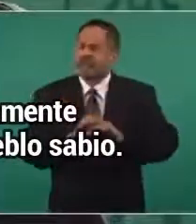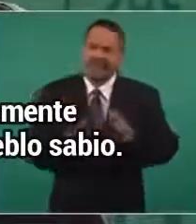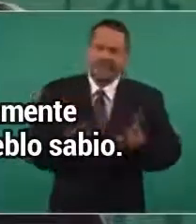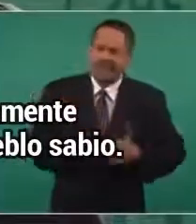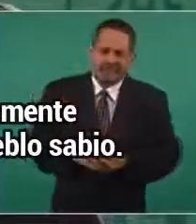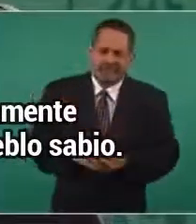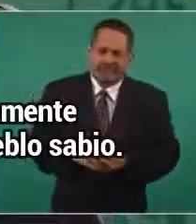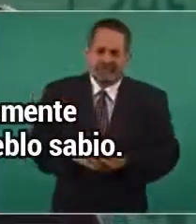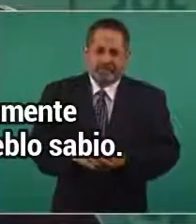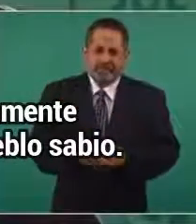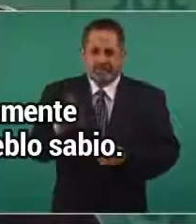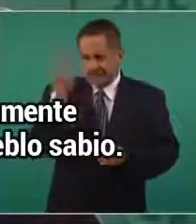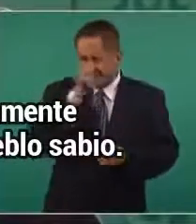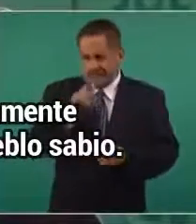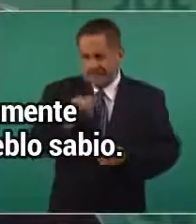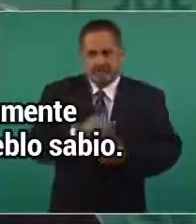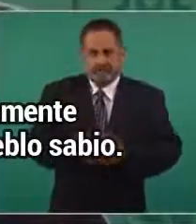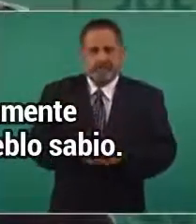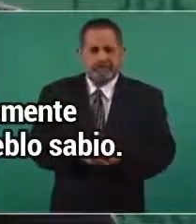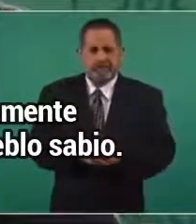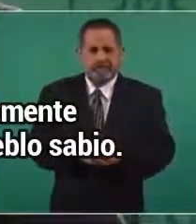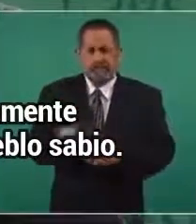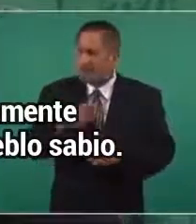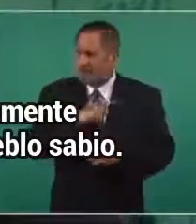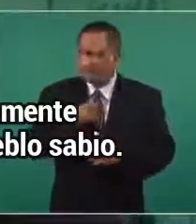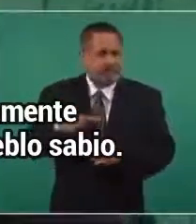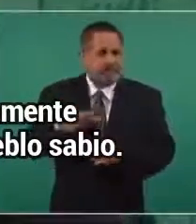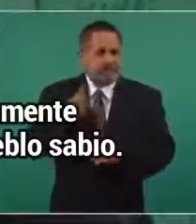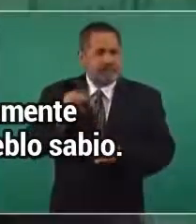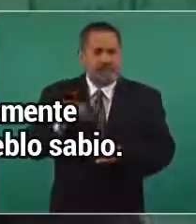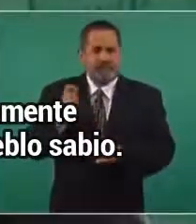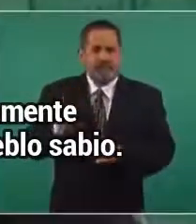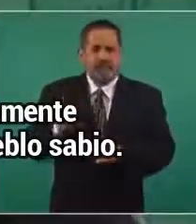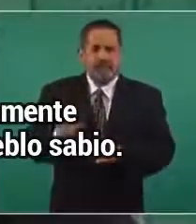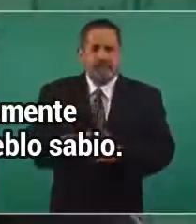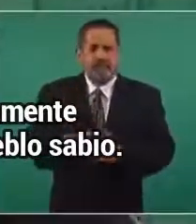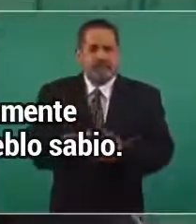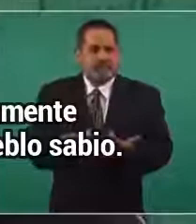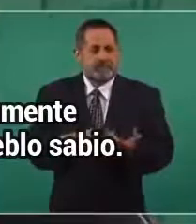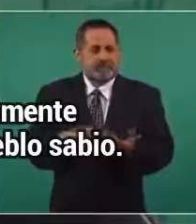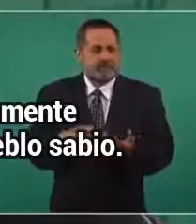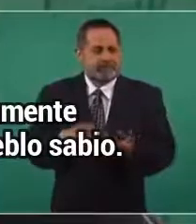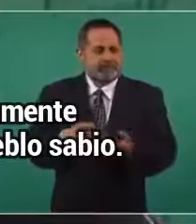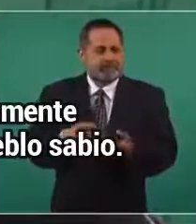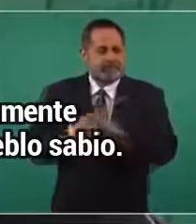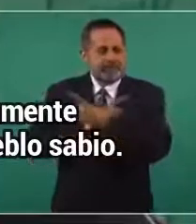Peor aún, no se puede, no se debe, es inmoral